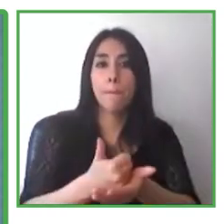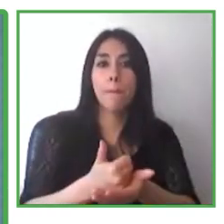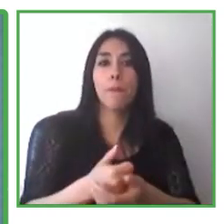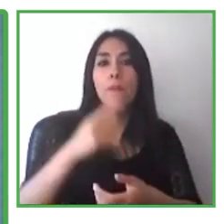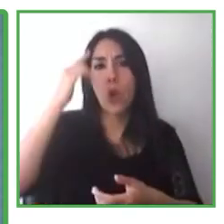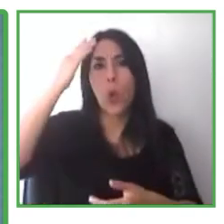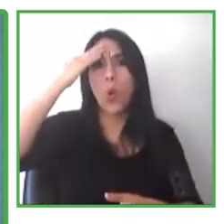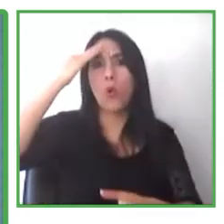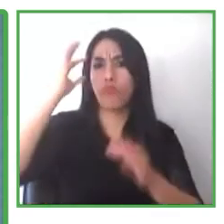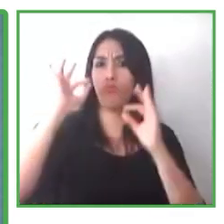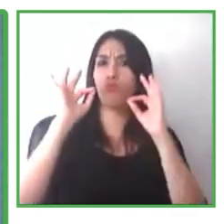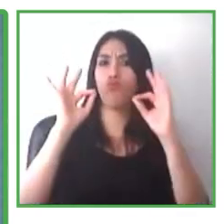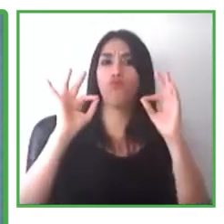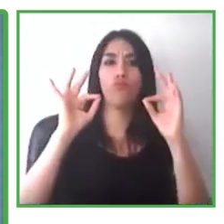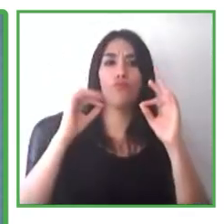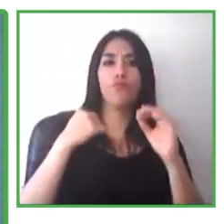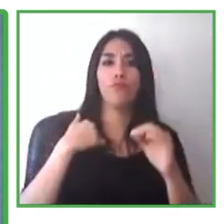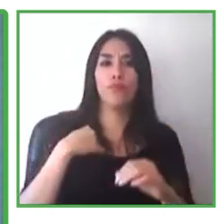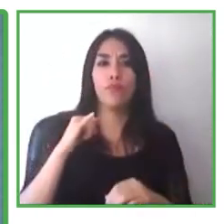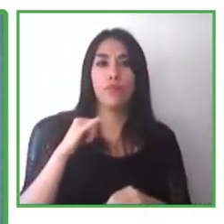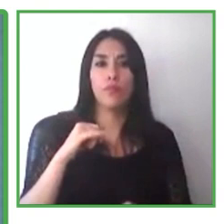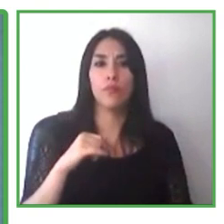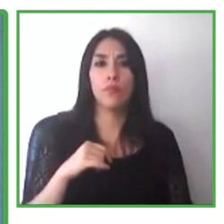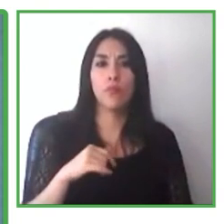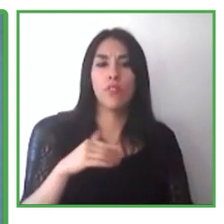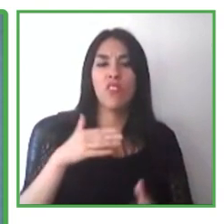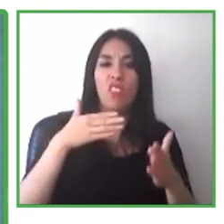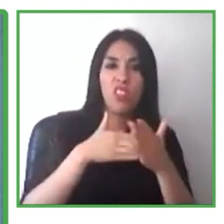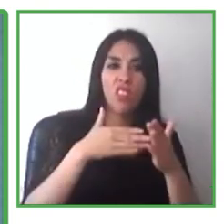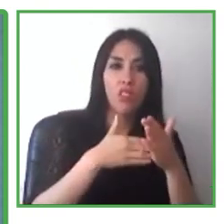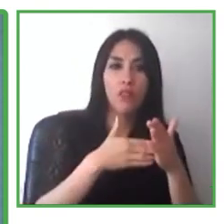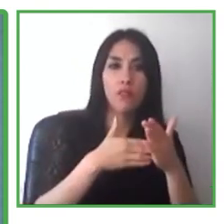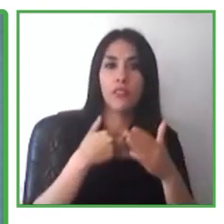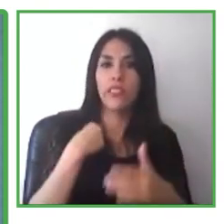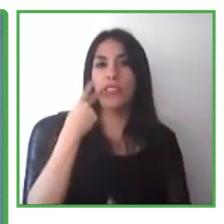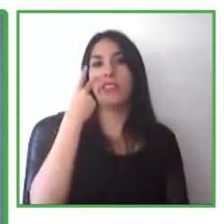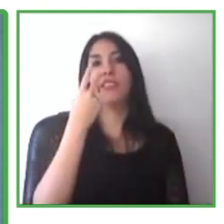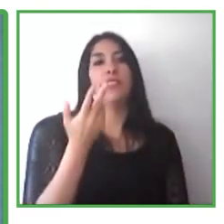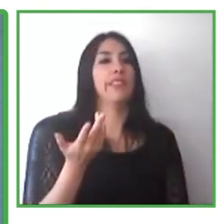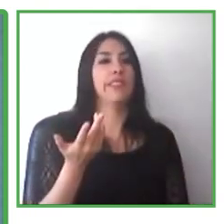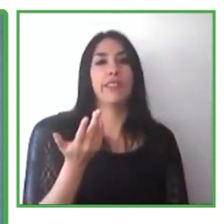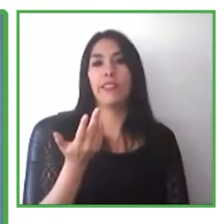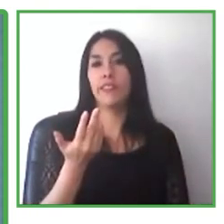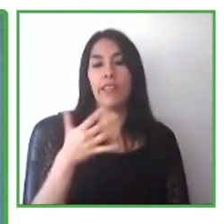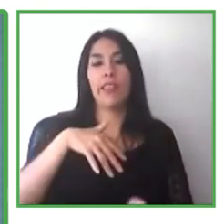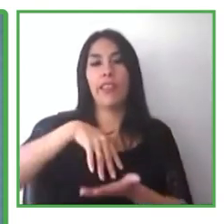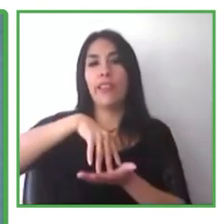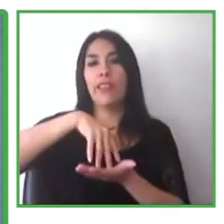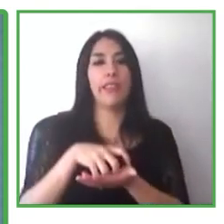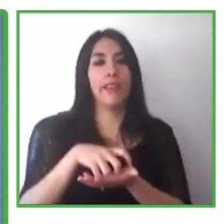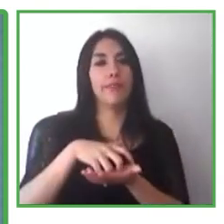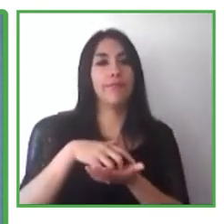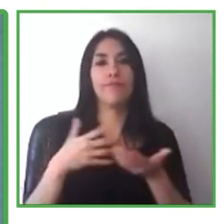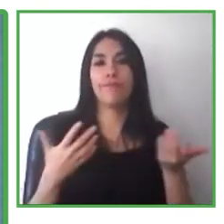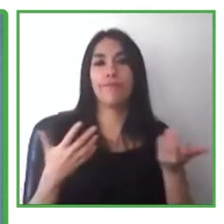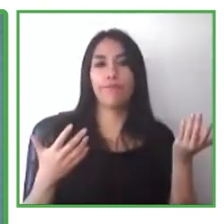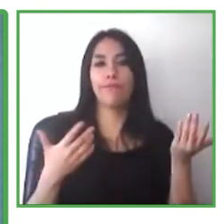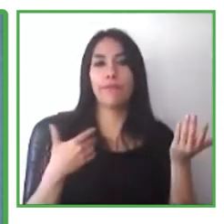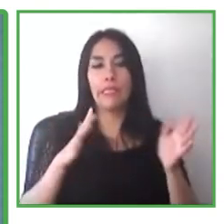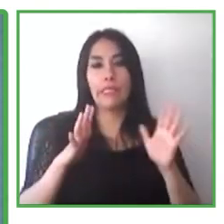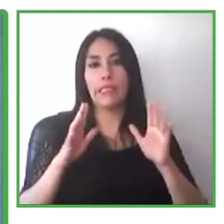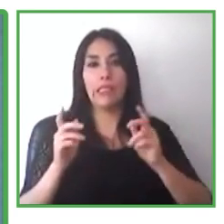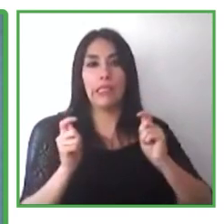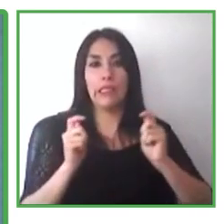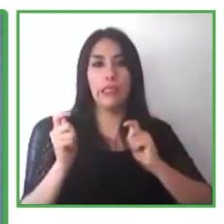es que observamos que hay un cierto rechazo en el mercado a cooperar con personas que